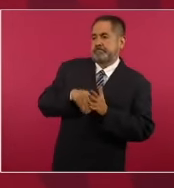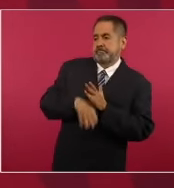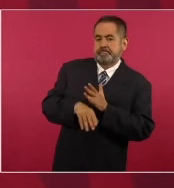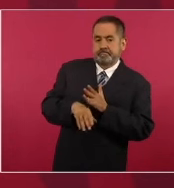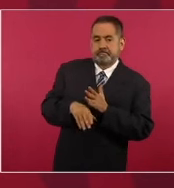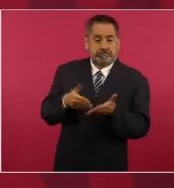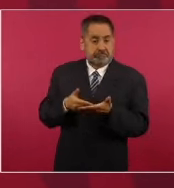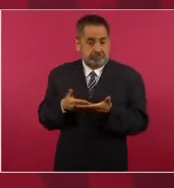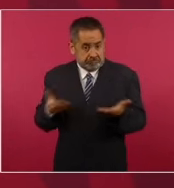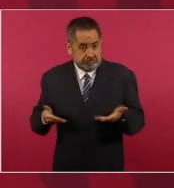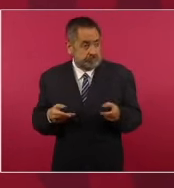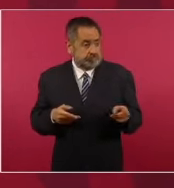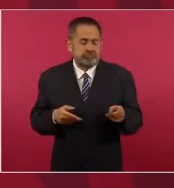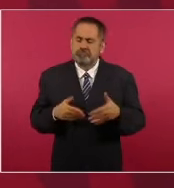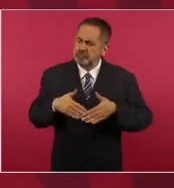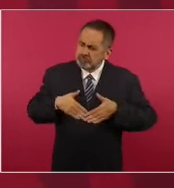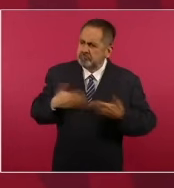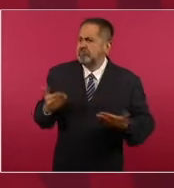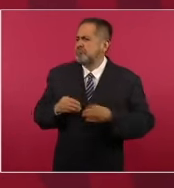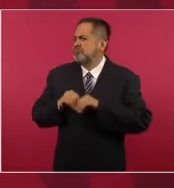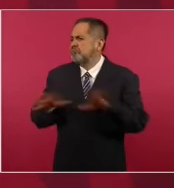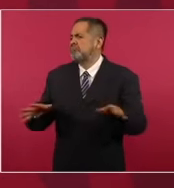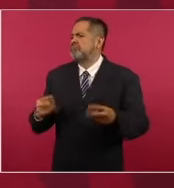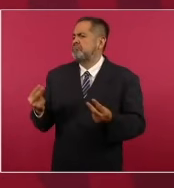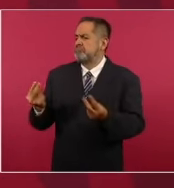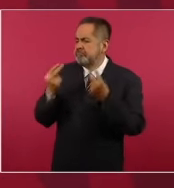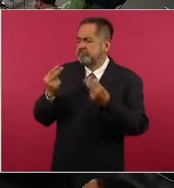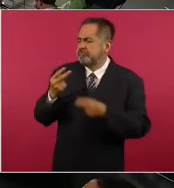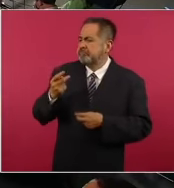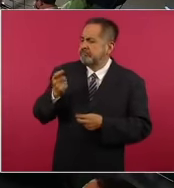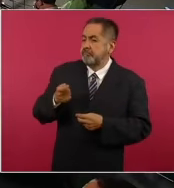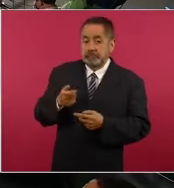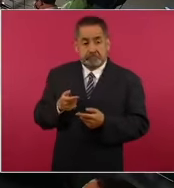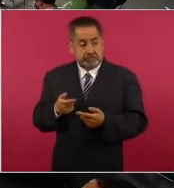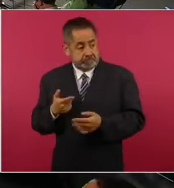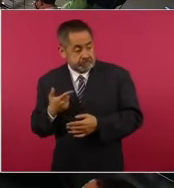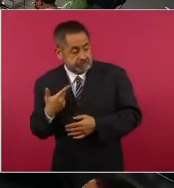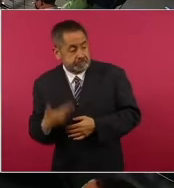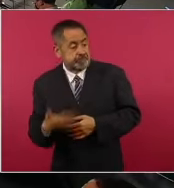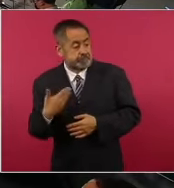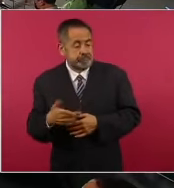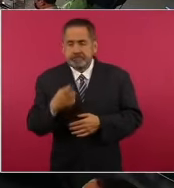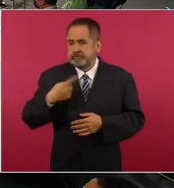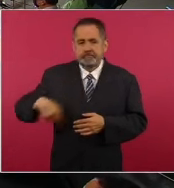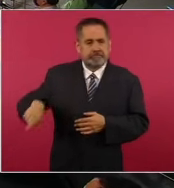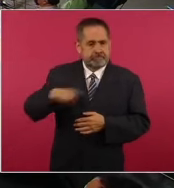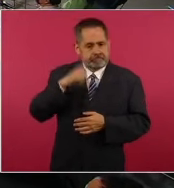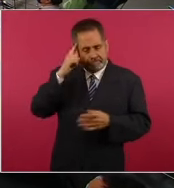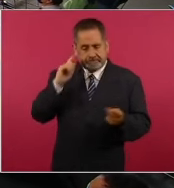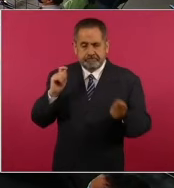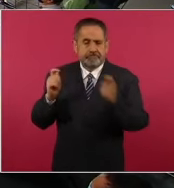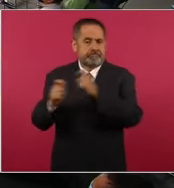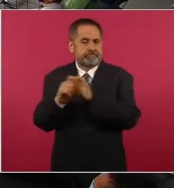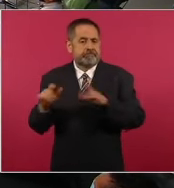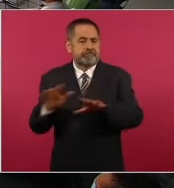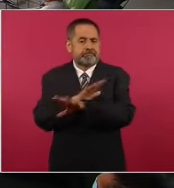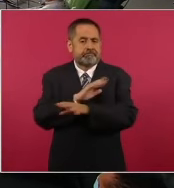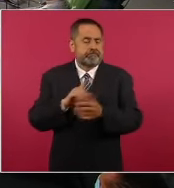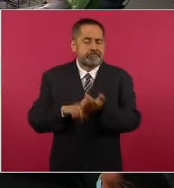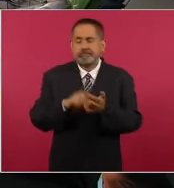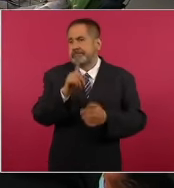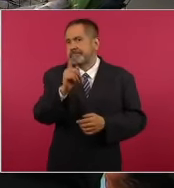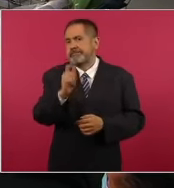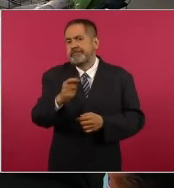pero ahora, como estamos viviendo en un proceso de transformación, nada más porque también